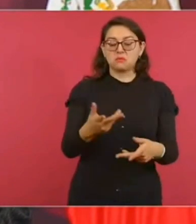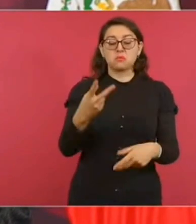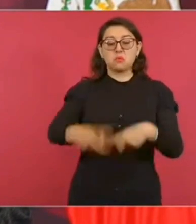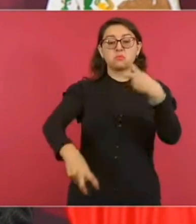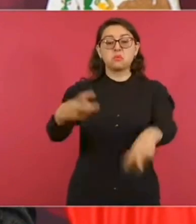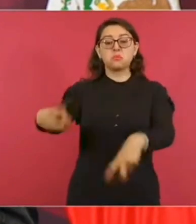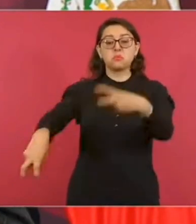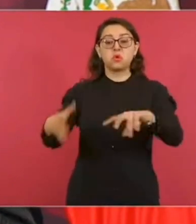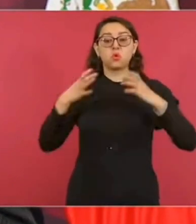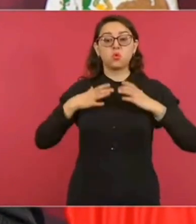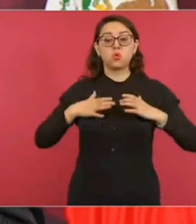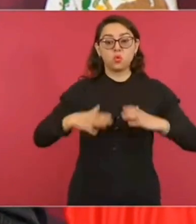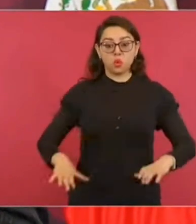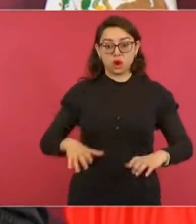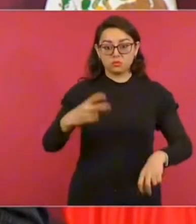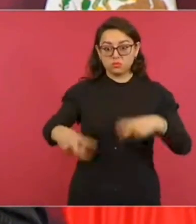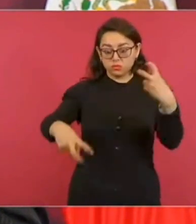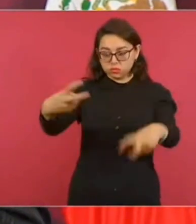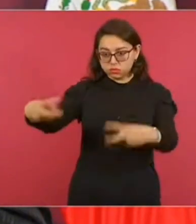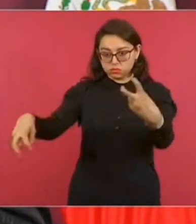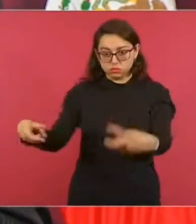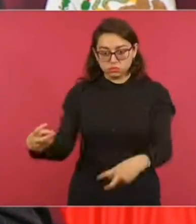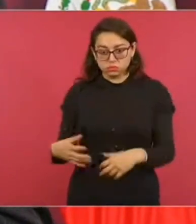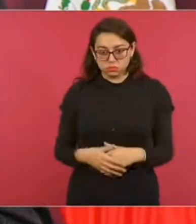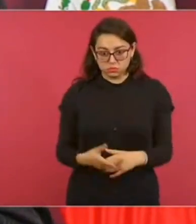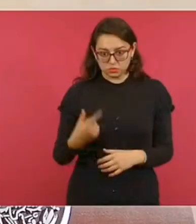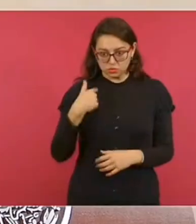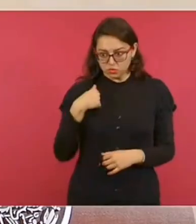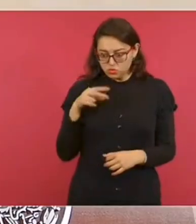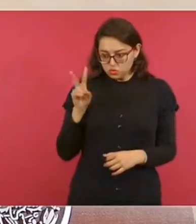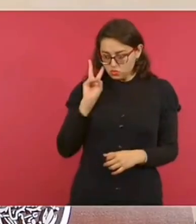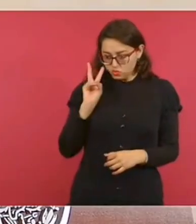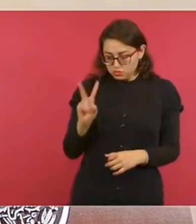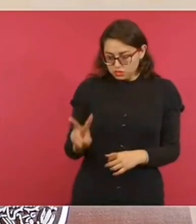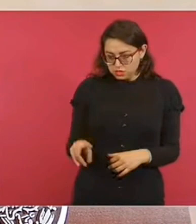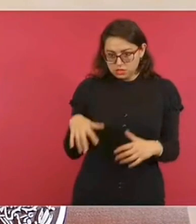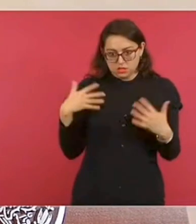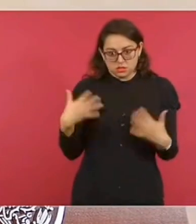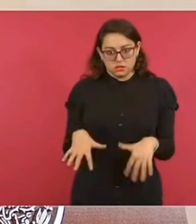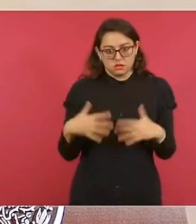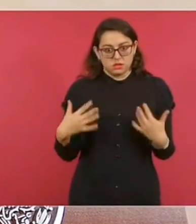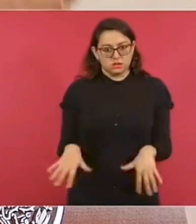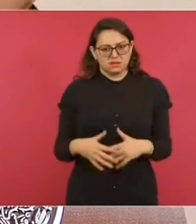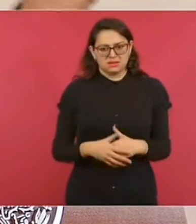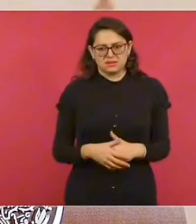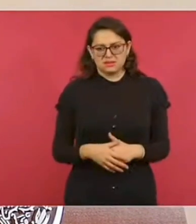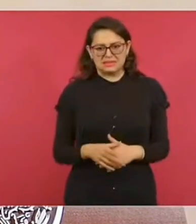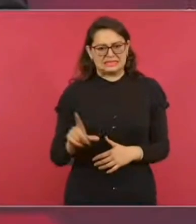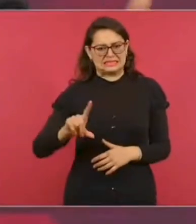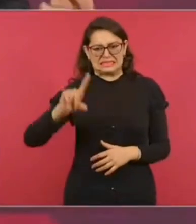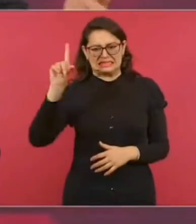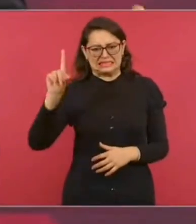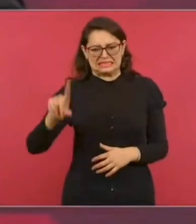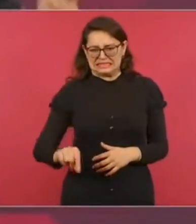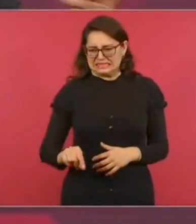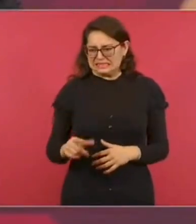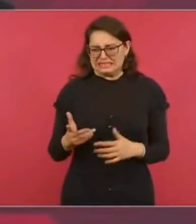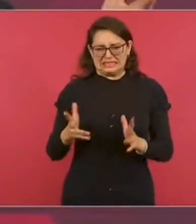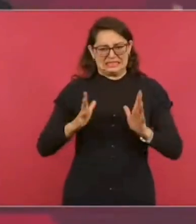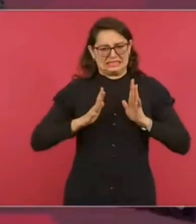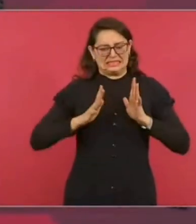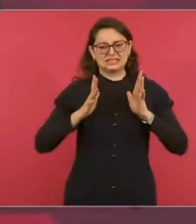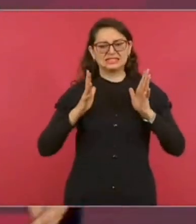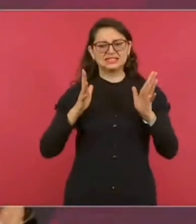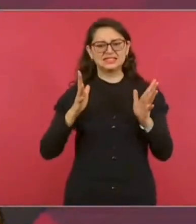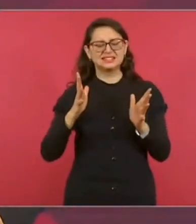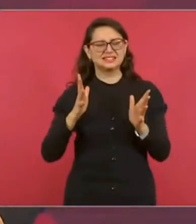y hasta vi una mano. Es muy dramático, pero